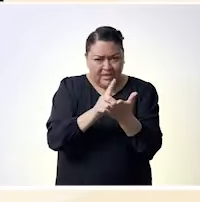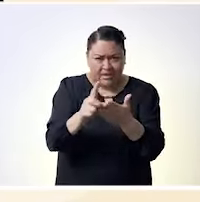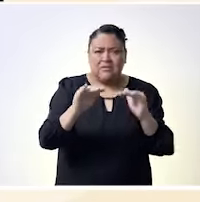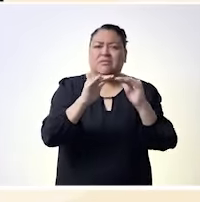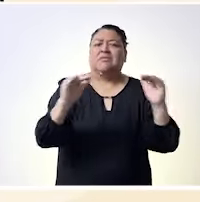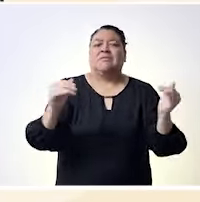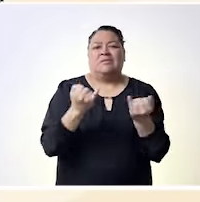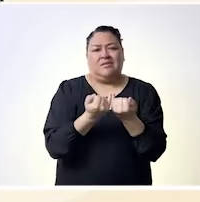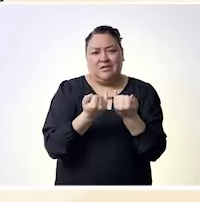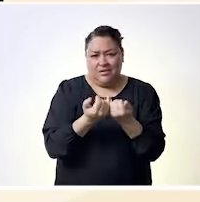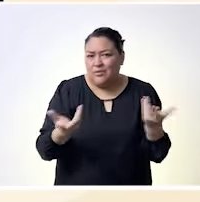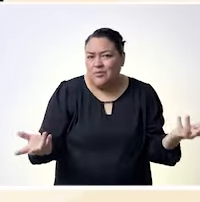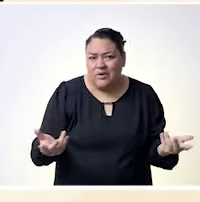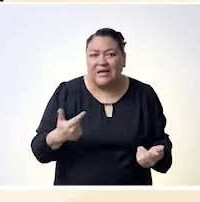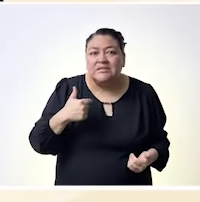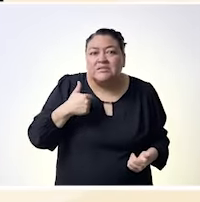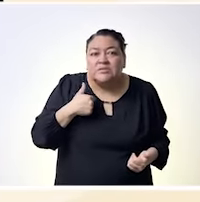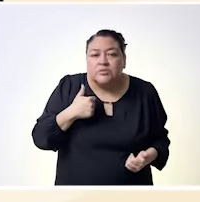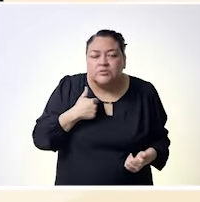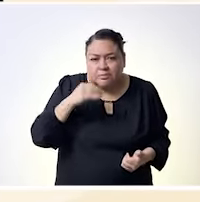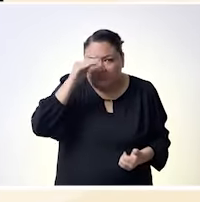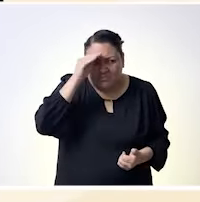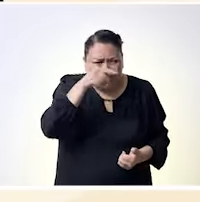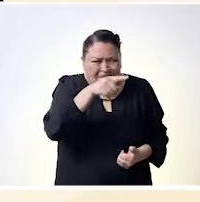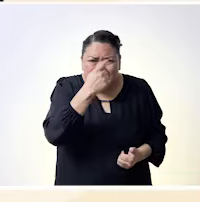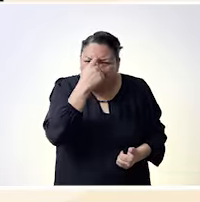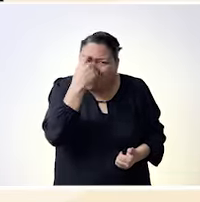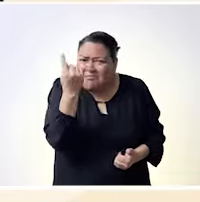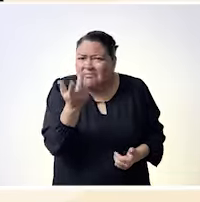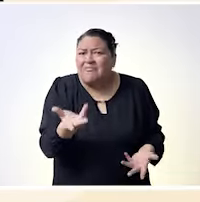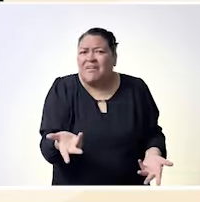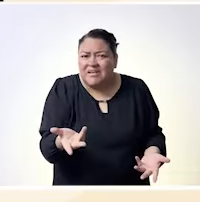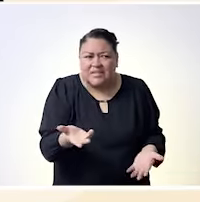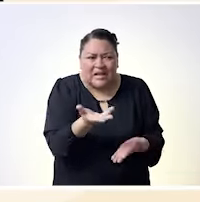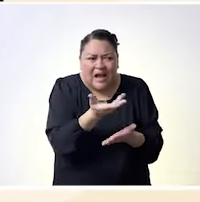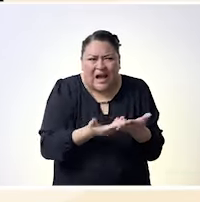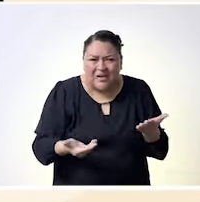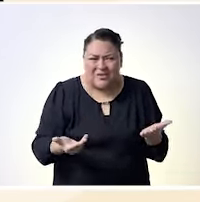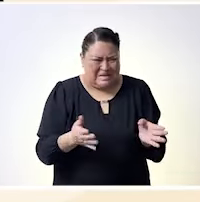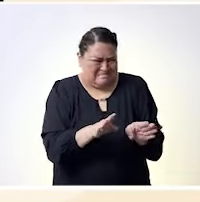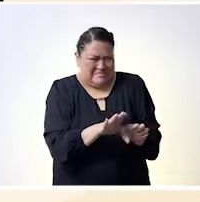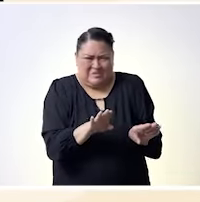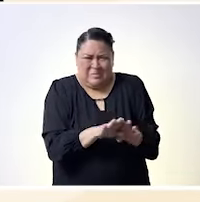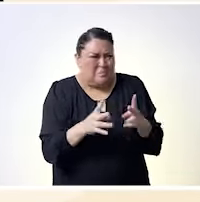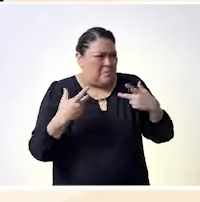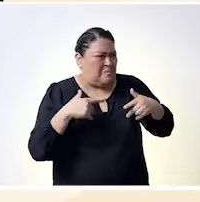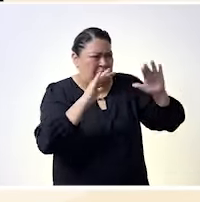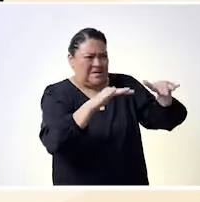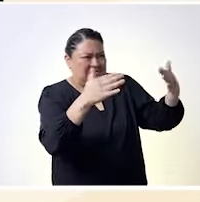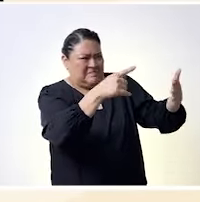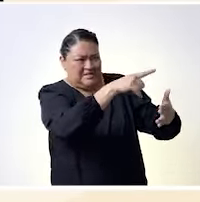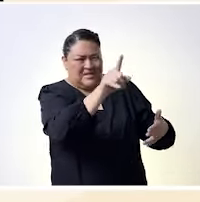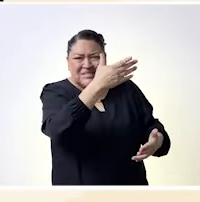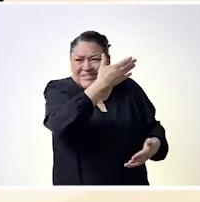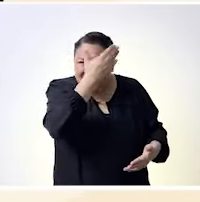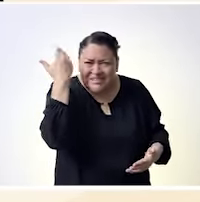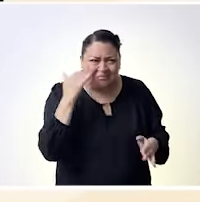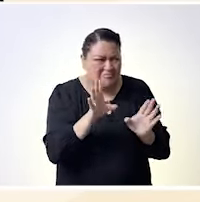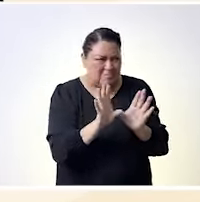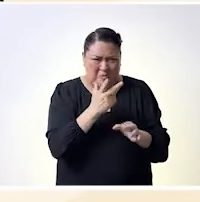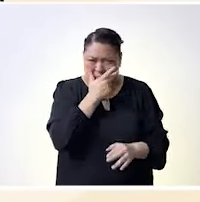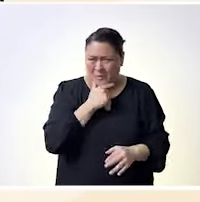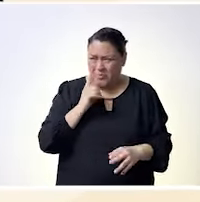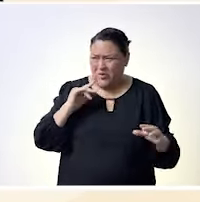poco más y eso me lleva también a pensar con la deuda histórica que tenemos que que sociedad con todas las que han venido trabajando tanto